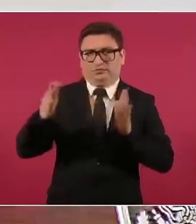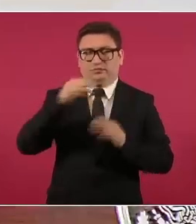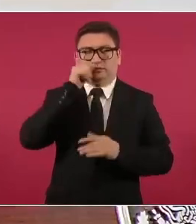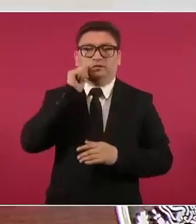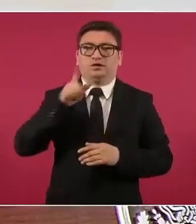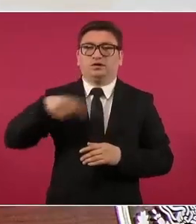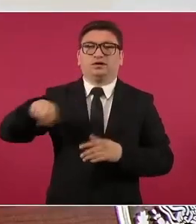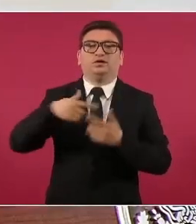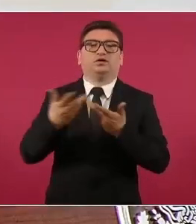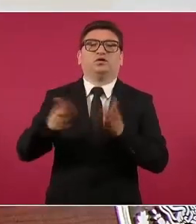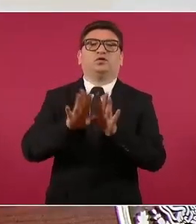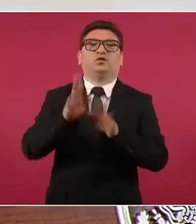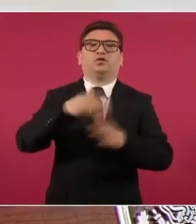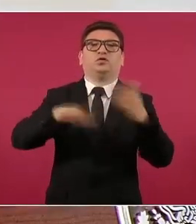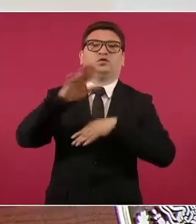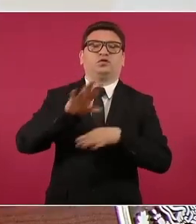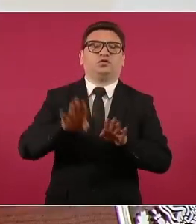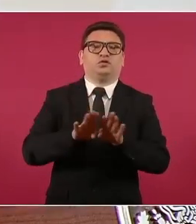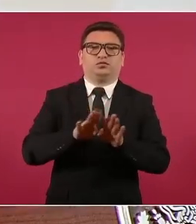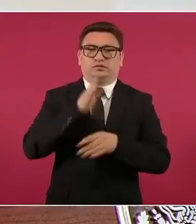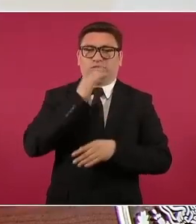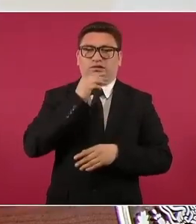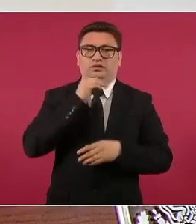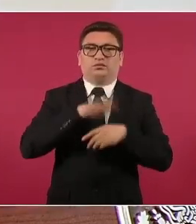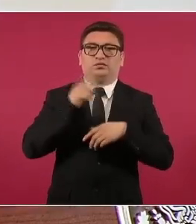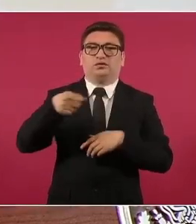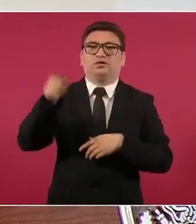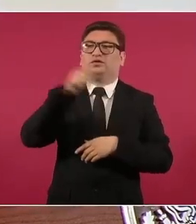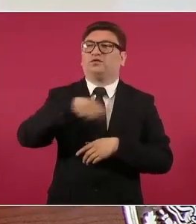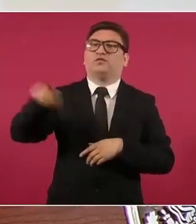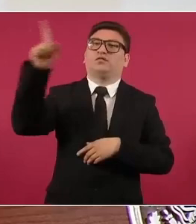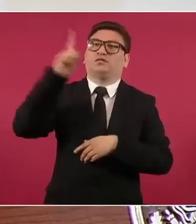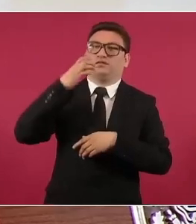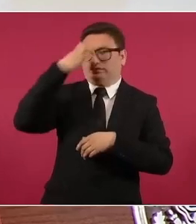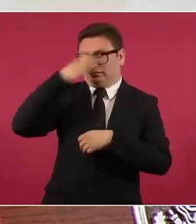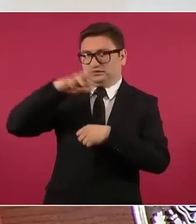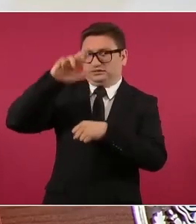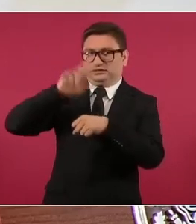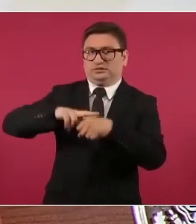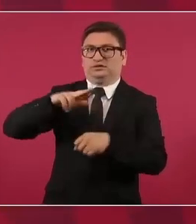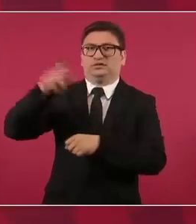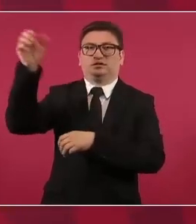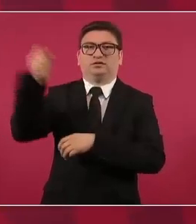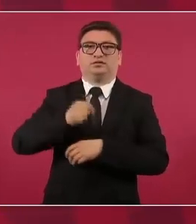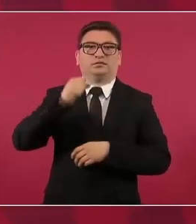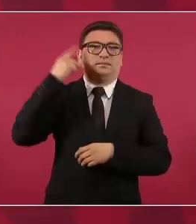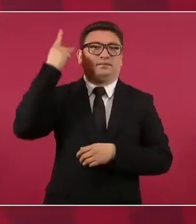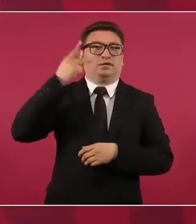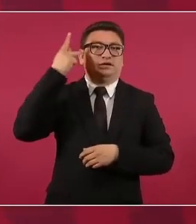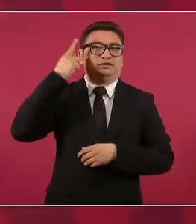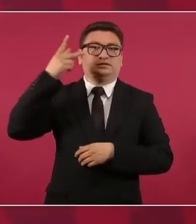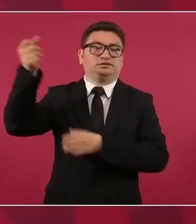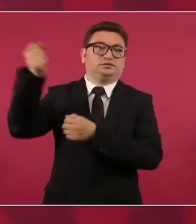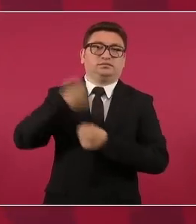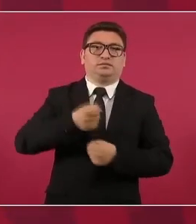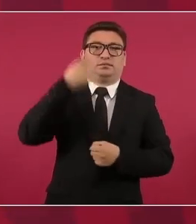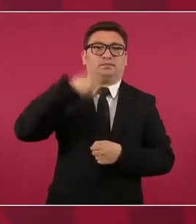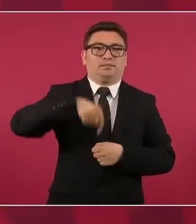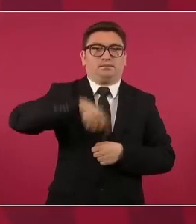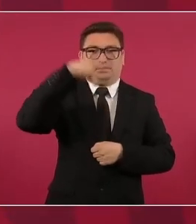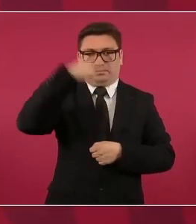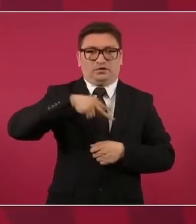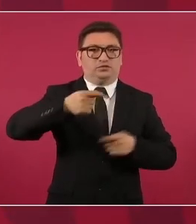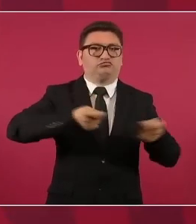al extranjero a traer a un príncipe para que dominara México?